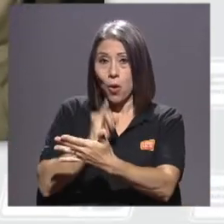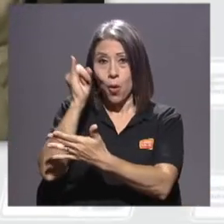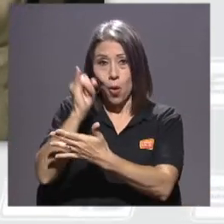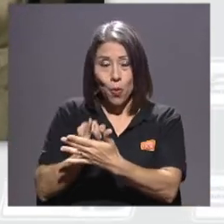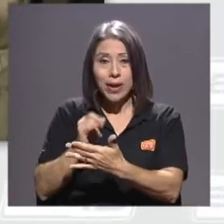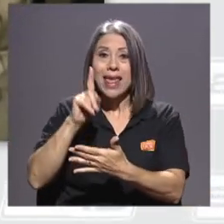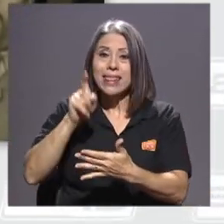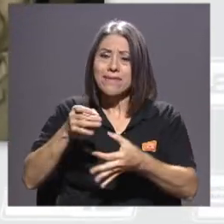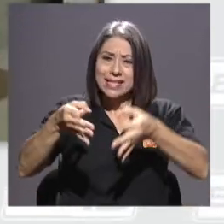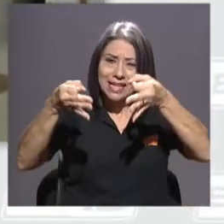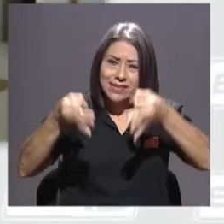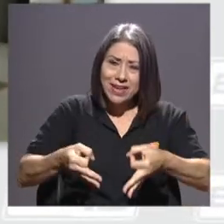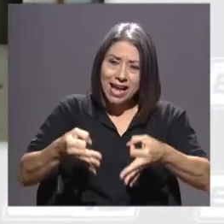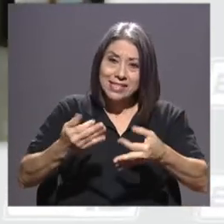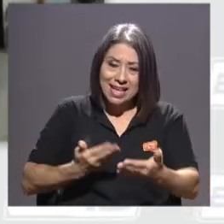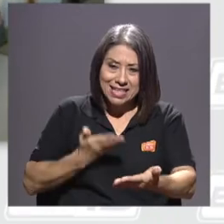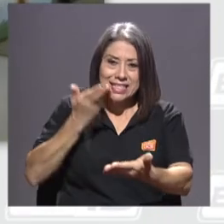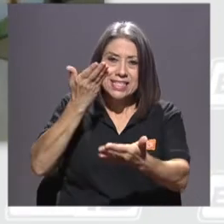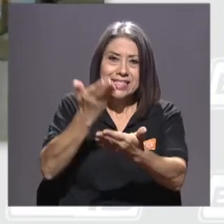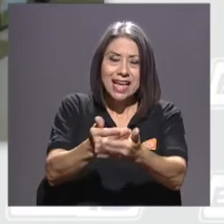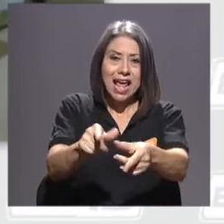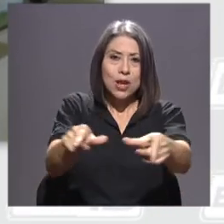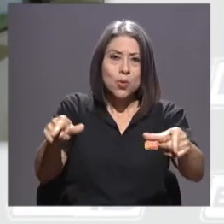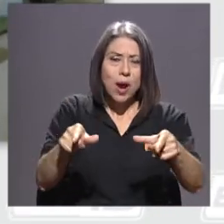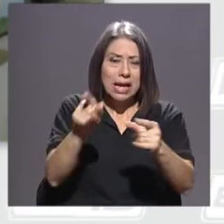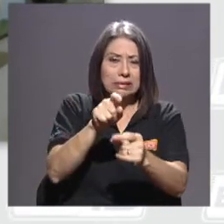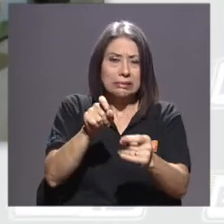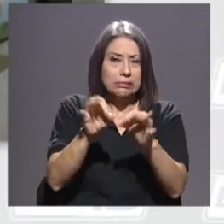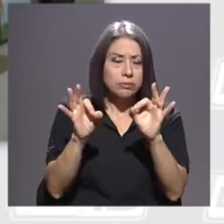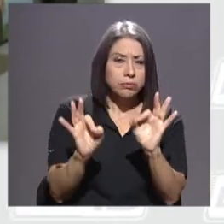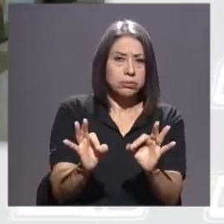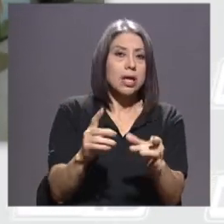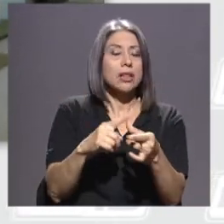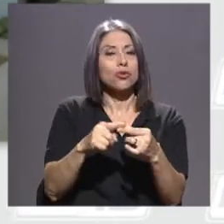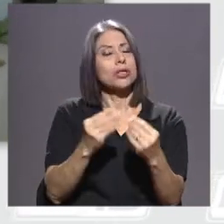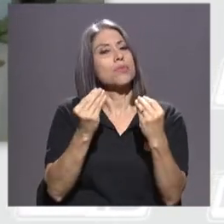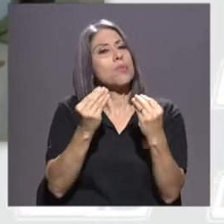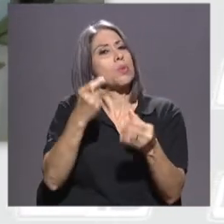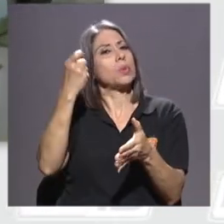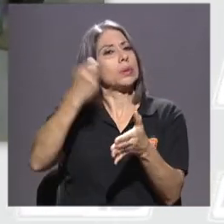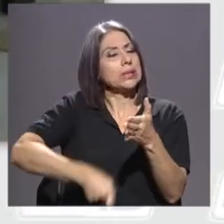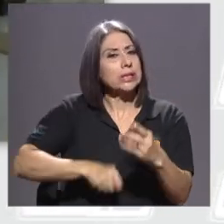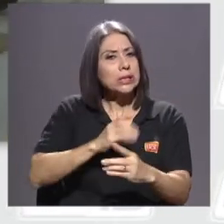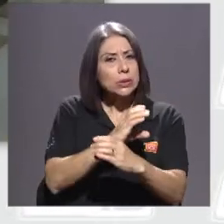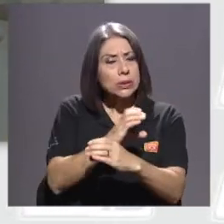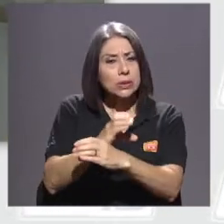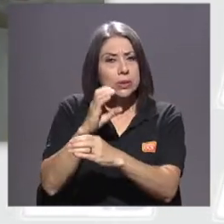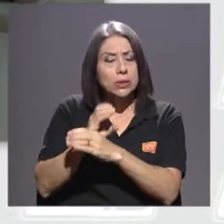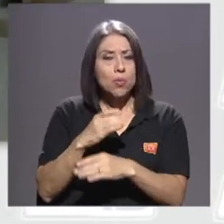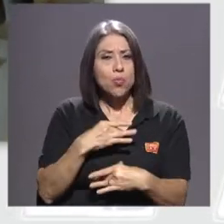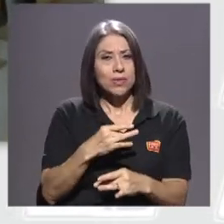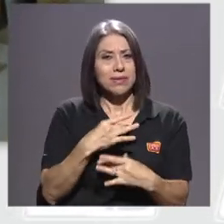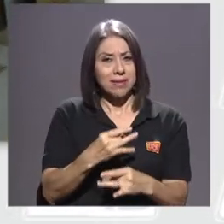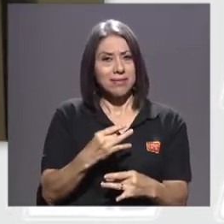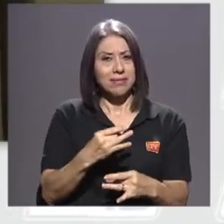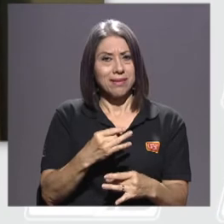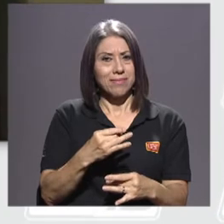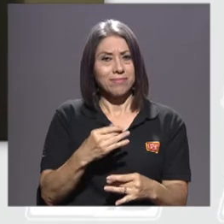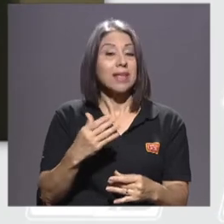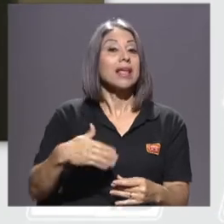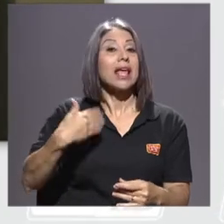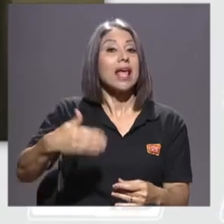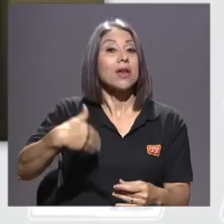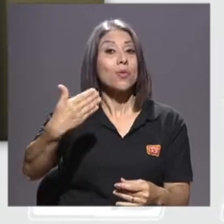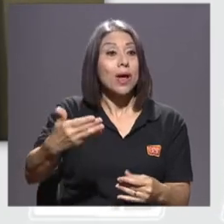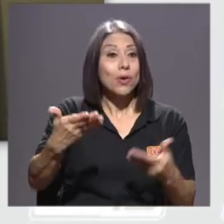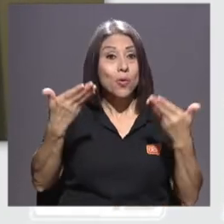a donde está, en este caso San José, tal cual como sale de Colombia. Entonces, es un proceso muy riguroso, además muy interesante, que luego se constata cuando